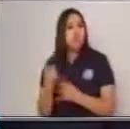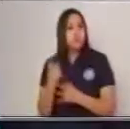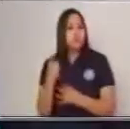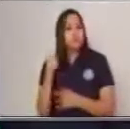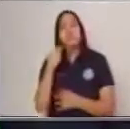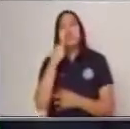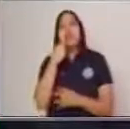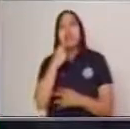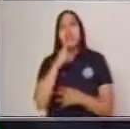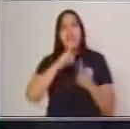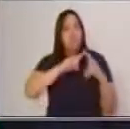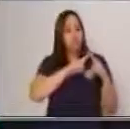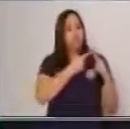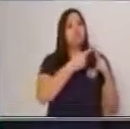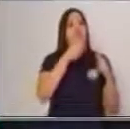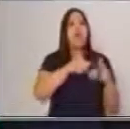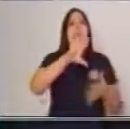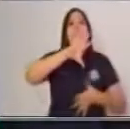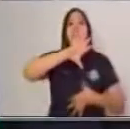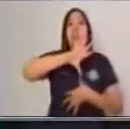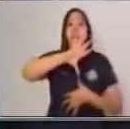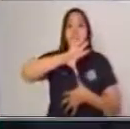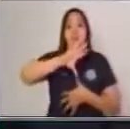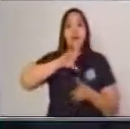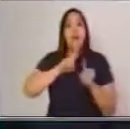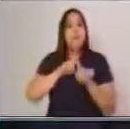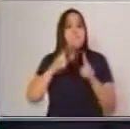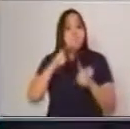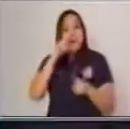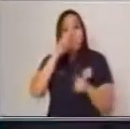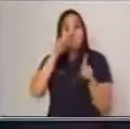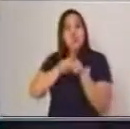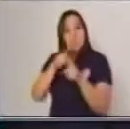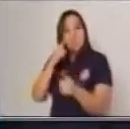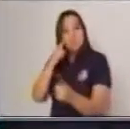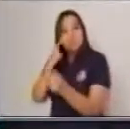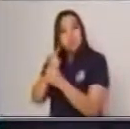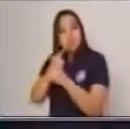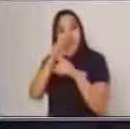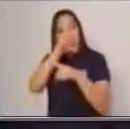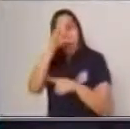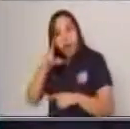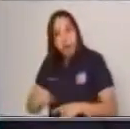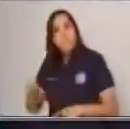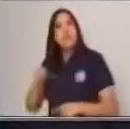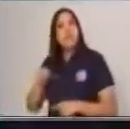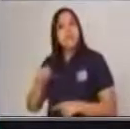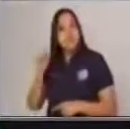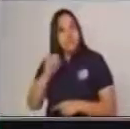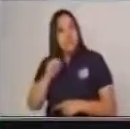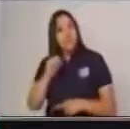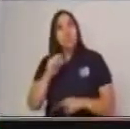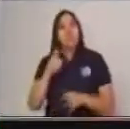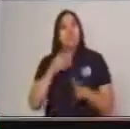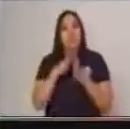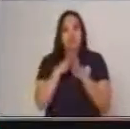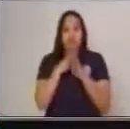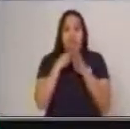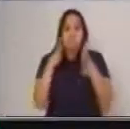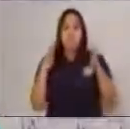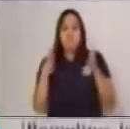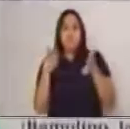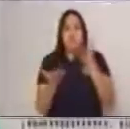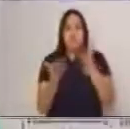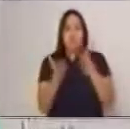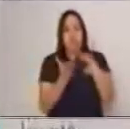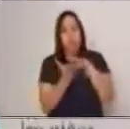Son originarias de América, pero también se encuentran en África y Madagascar. Son de tamaño mediano,